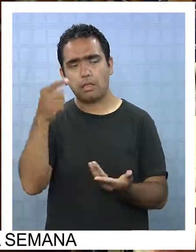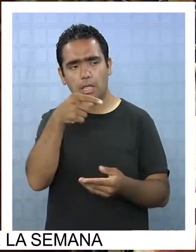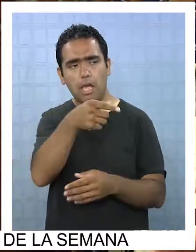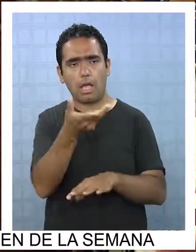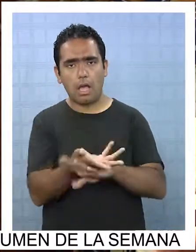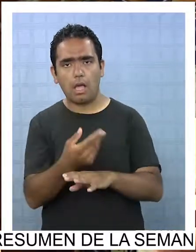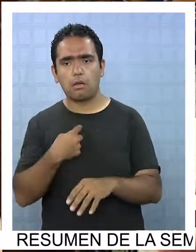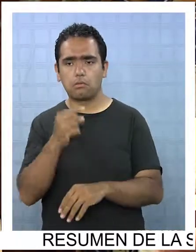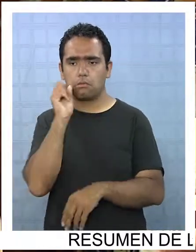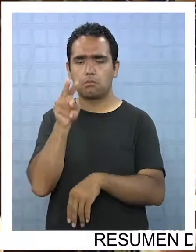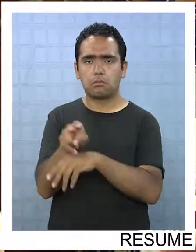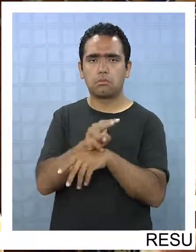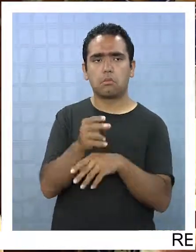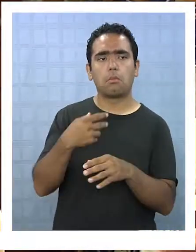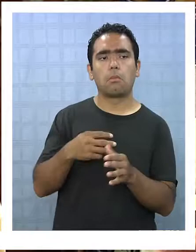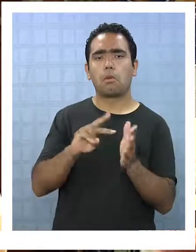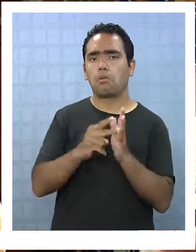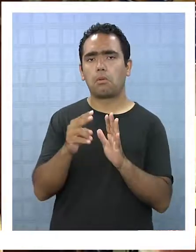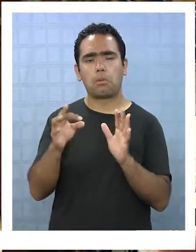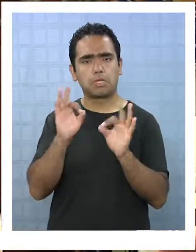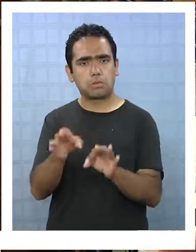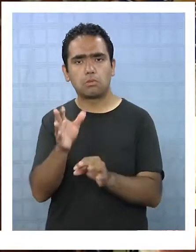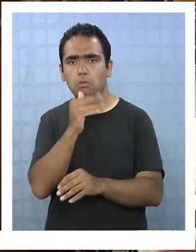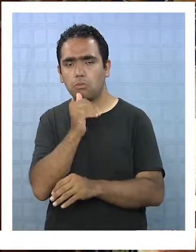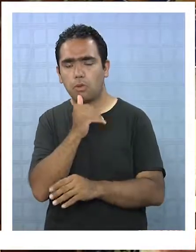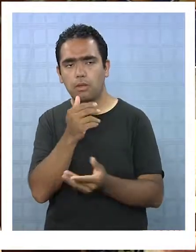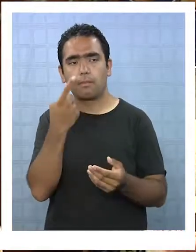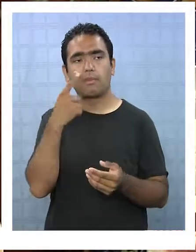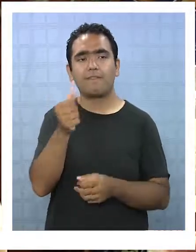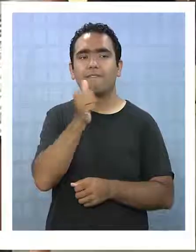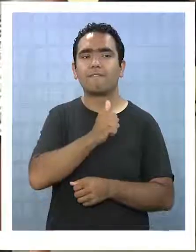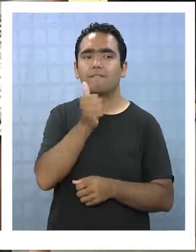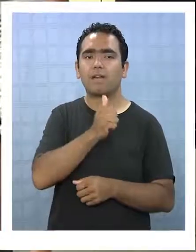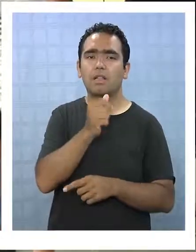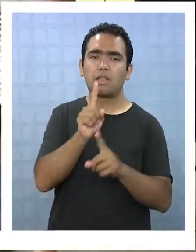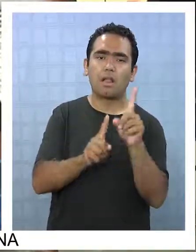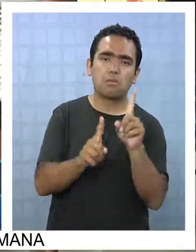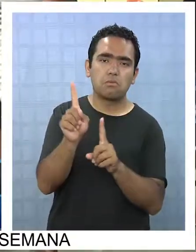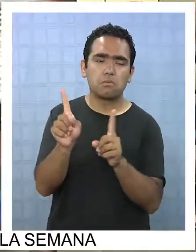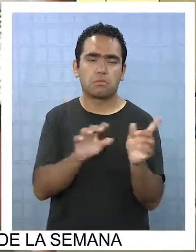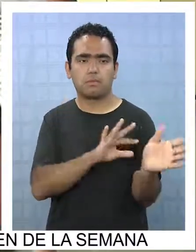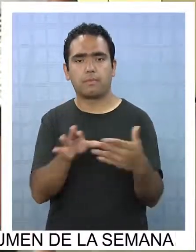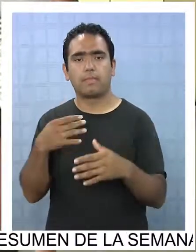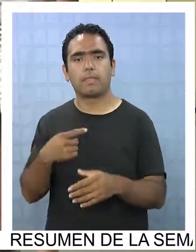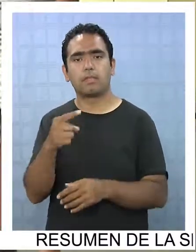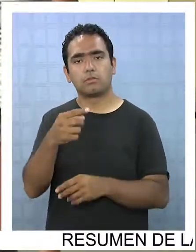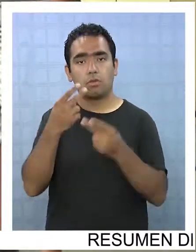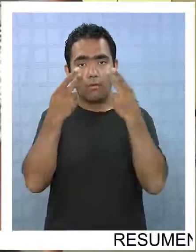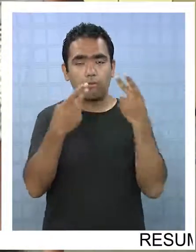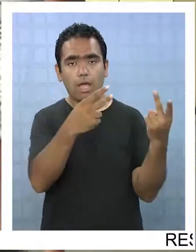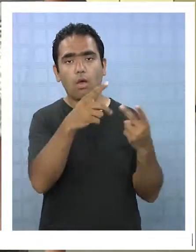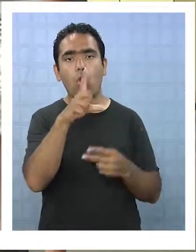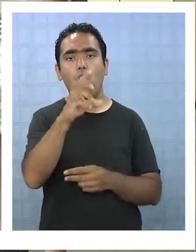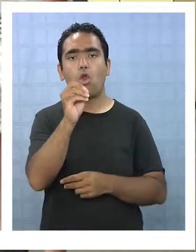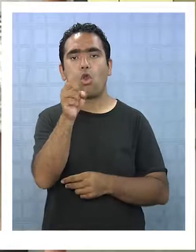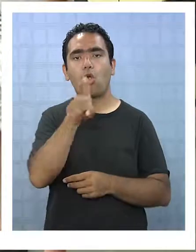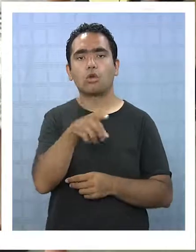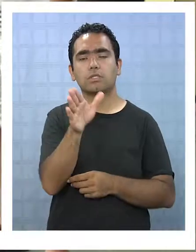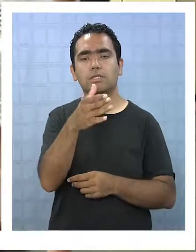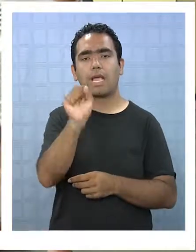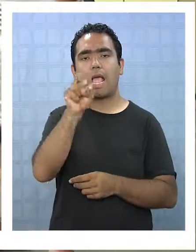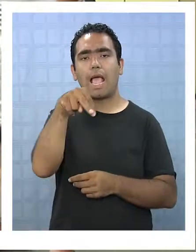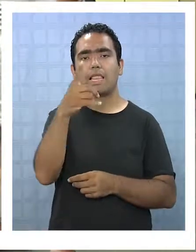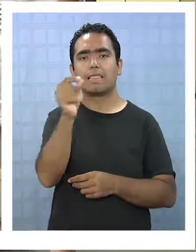no hay problema en la parte de seguridad, pero nos falta que se filtran. Voy viajando a los Andes y bueno,